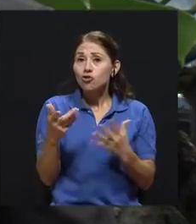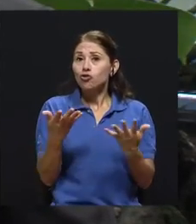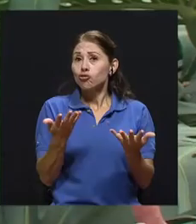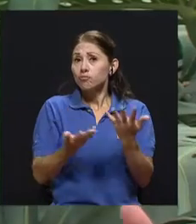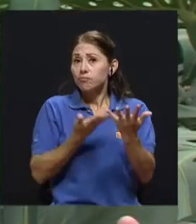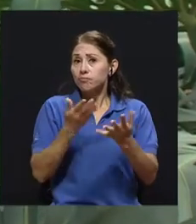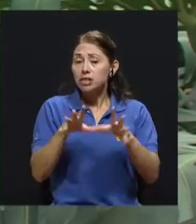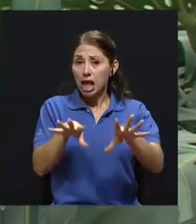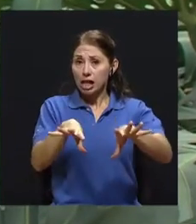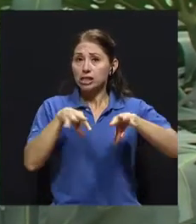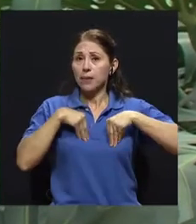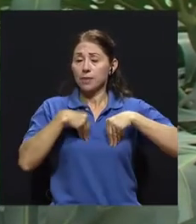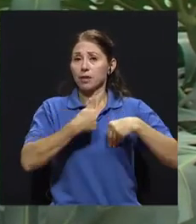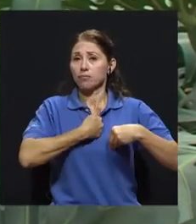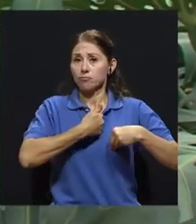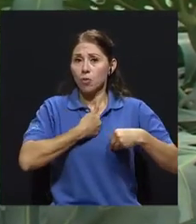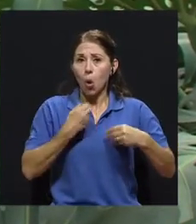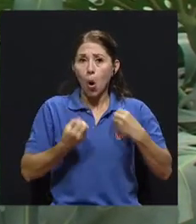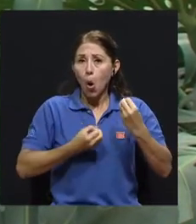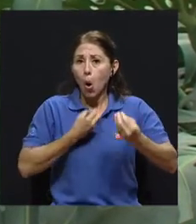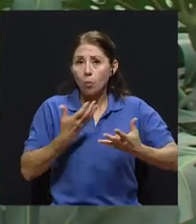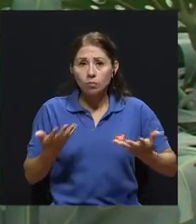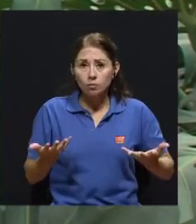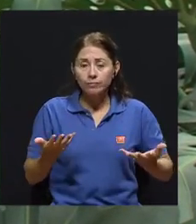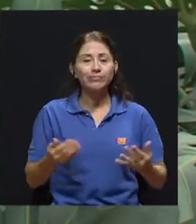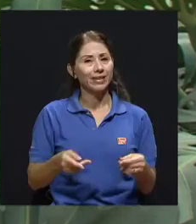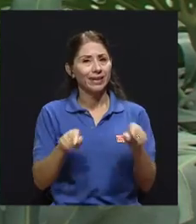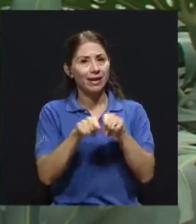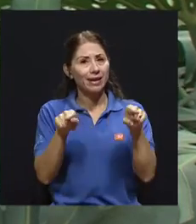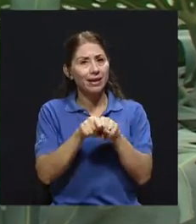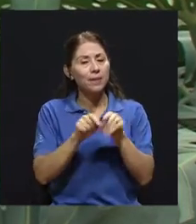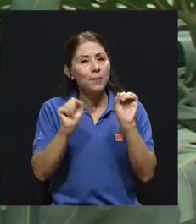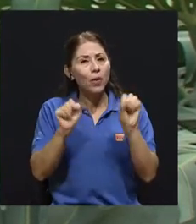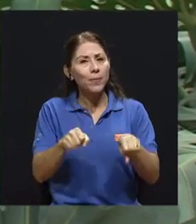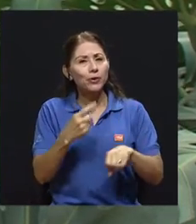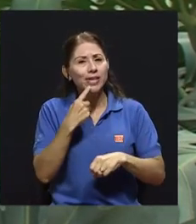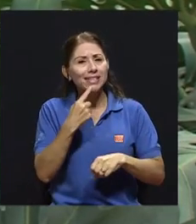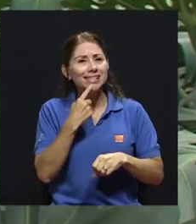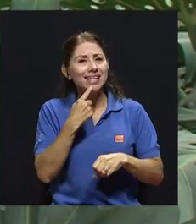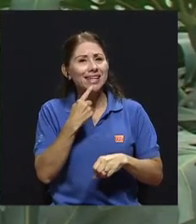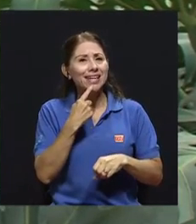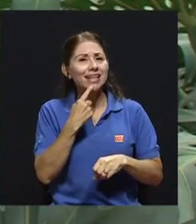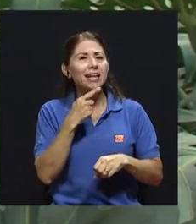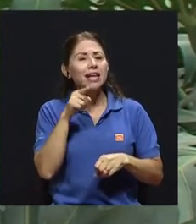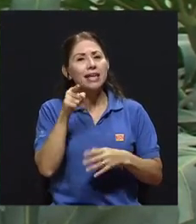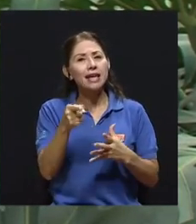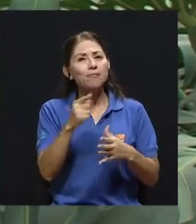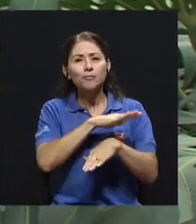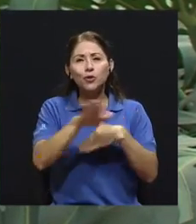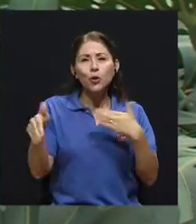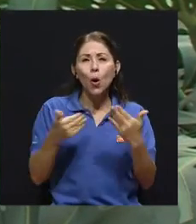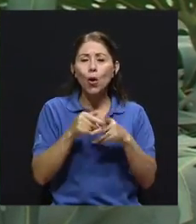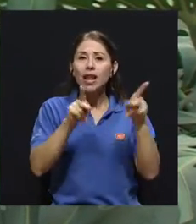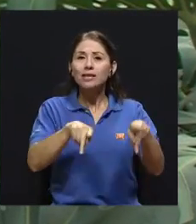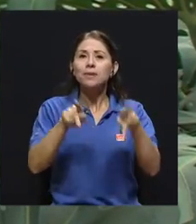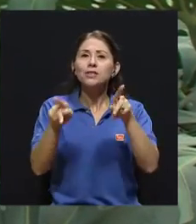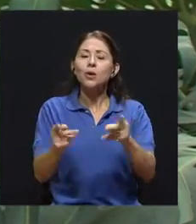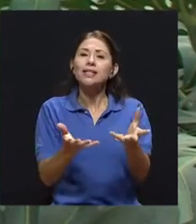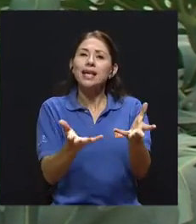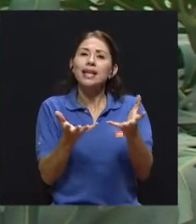o no. Vamos a ver, incluso podríamos decir de esa frase, derivar que todas las personas buscamos aceptación,